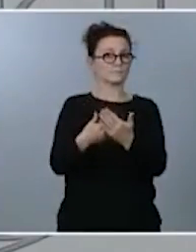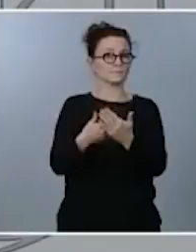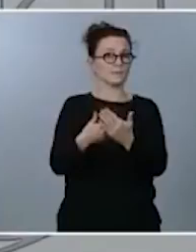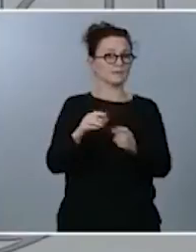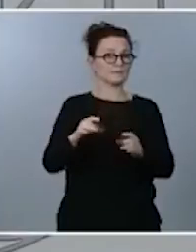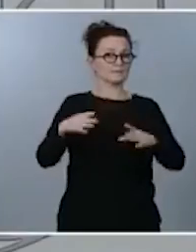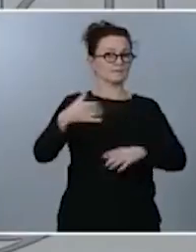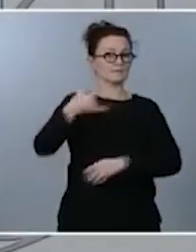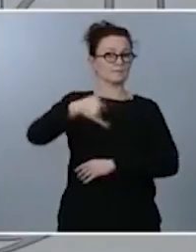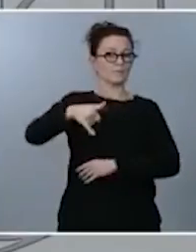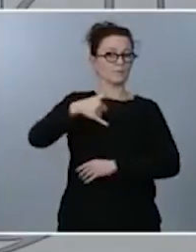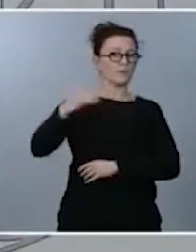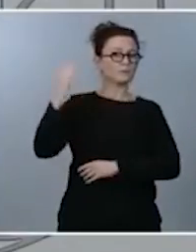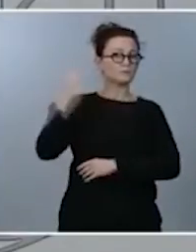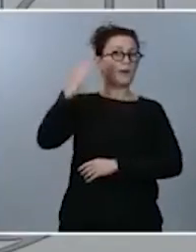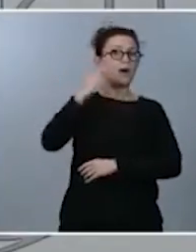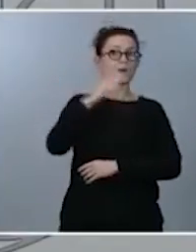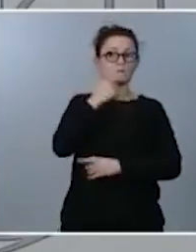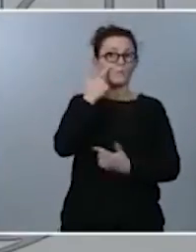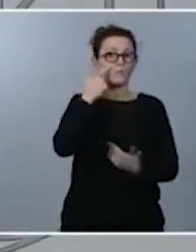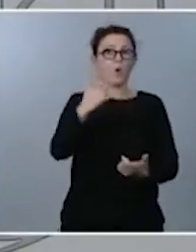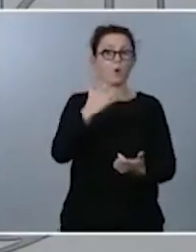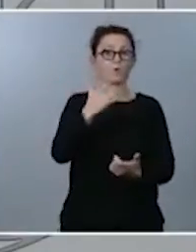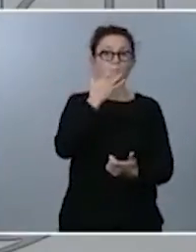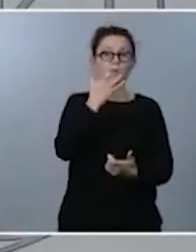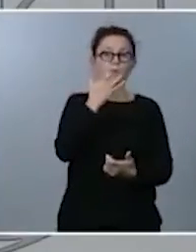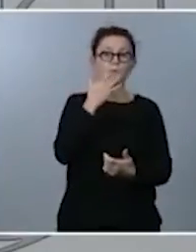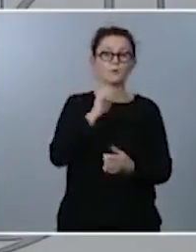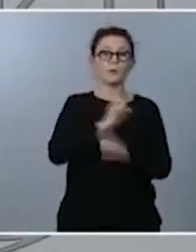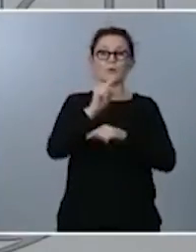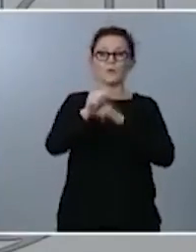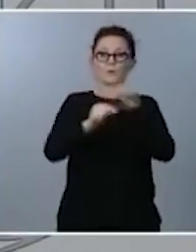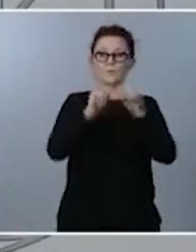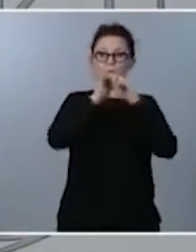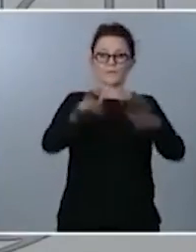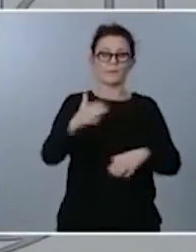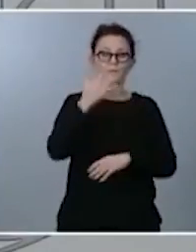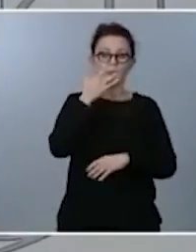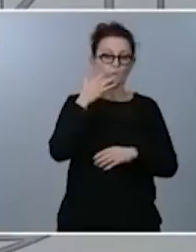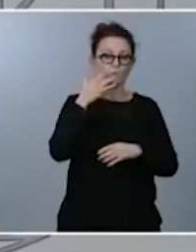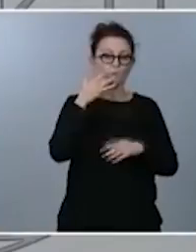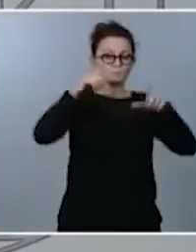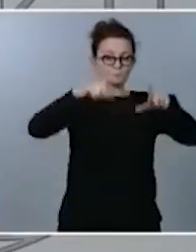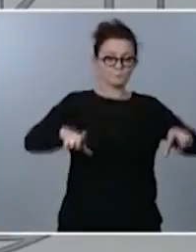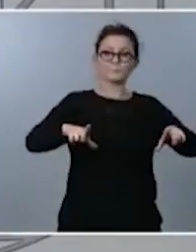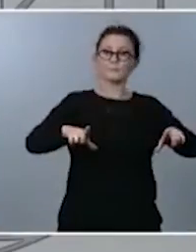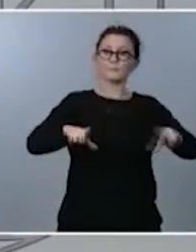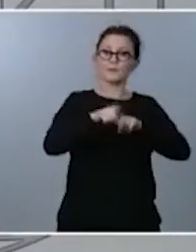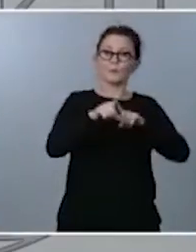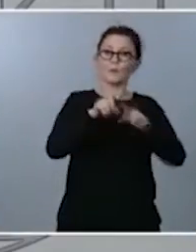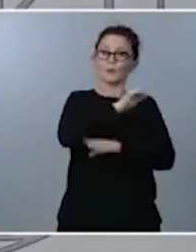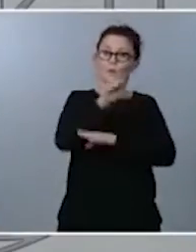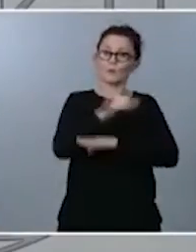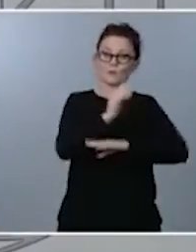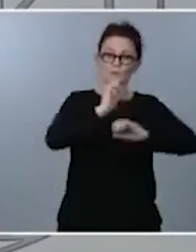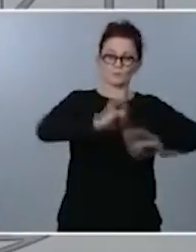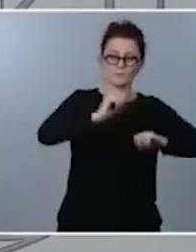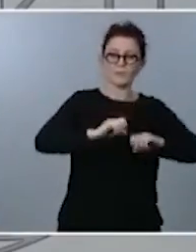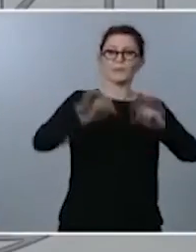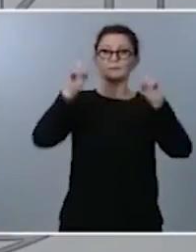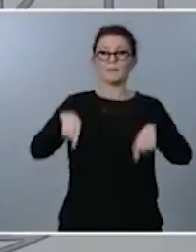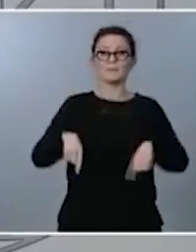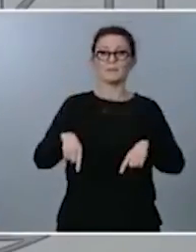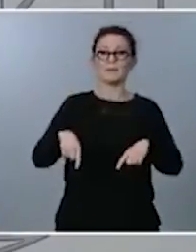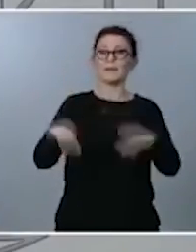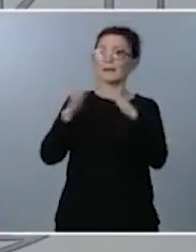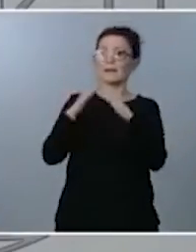las alternativas habitacionales para las personas mayores hasta cuestiones relativas a de qué manera tenemos que preservar los cuidados a domicilio